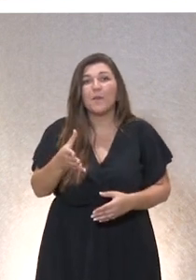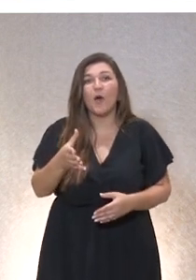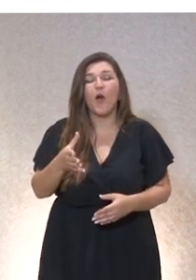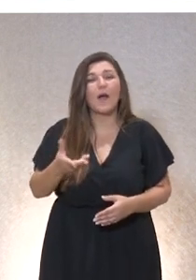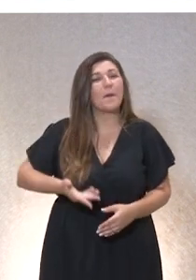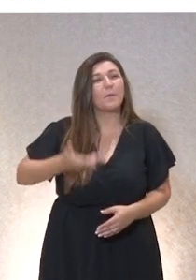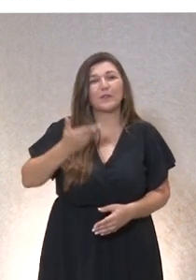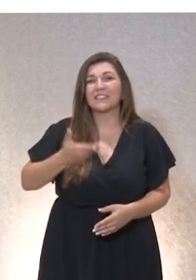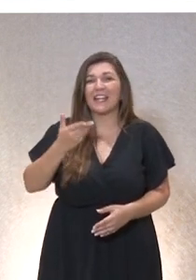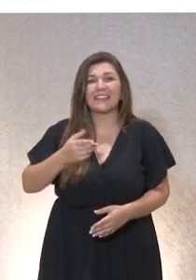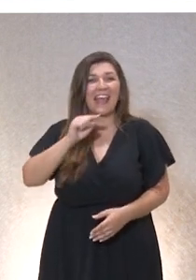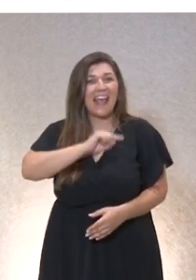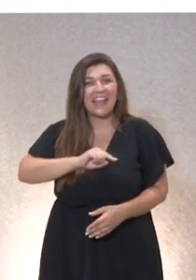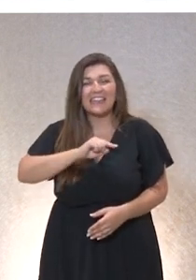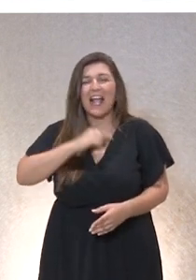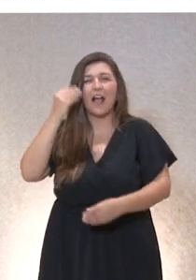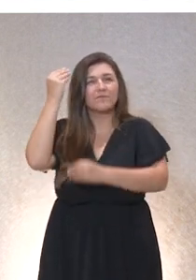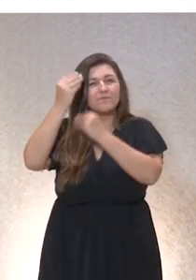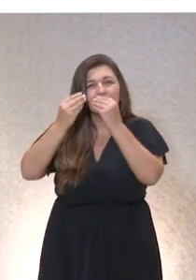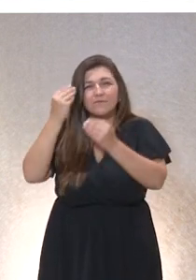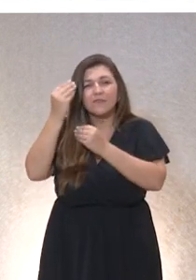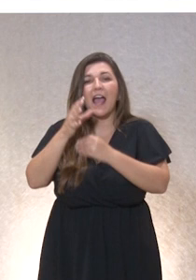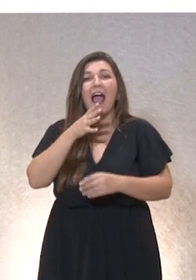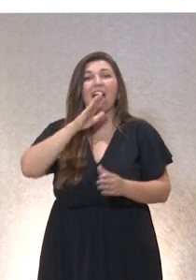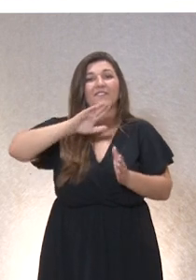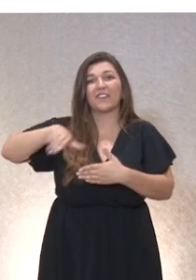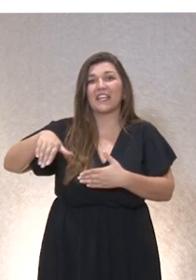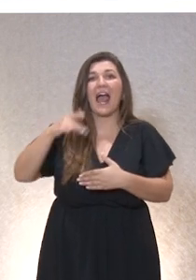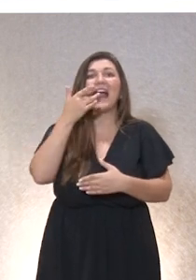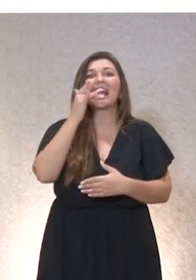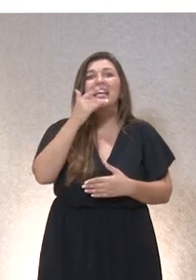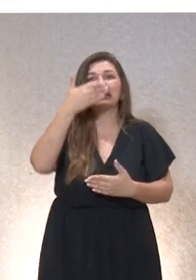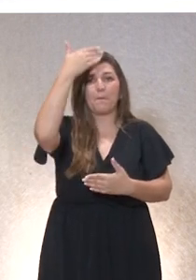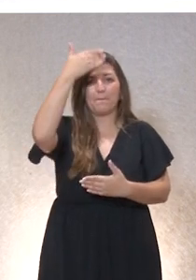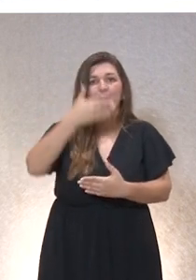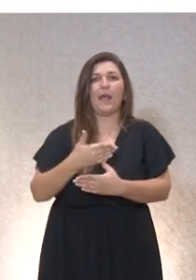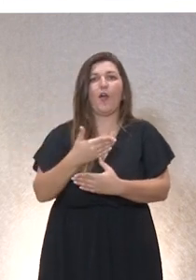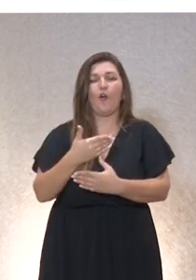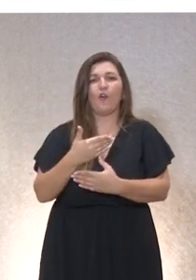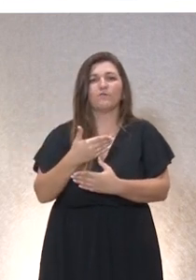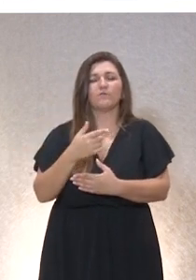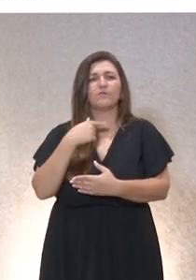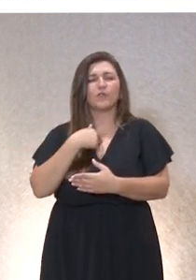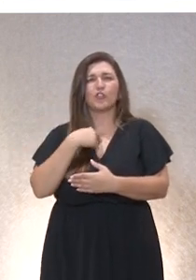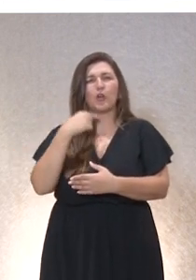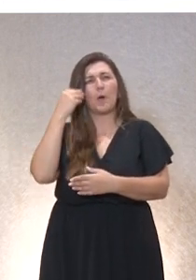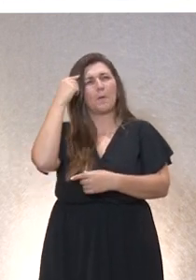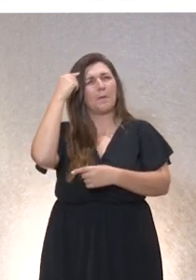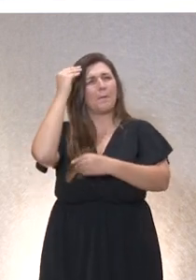la reflexión ética, me va a poner delante del espejo, nos va a forzar a que nos preguntemos ¿y quién es tu hermano?